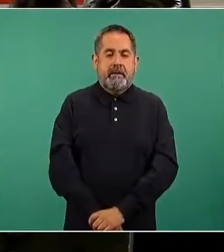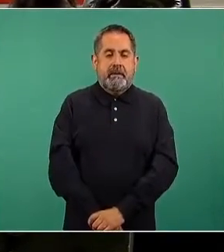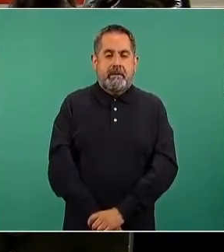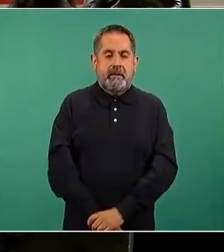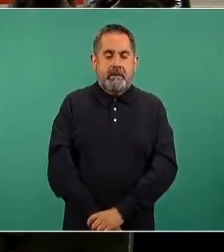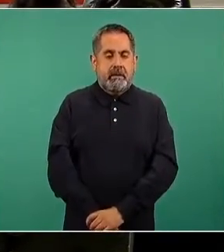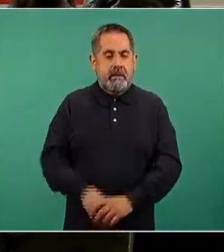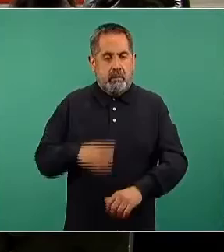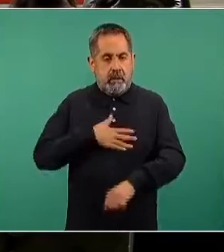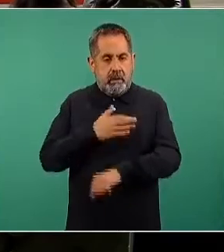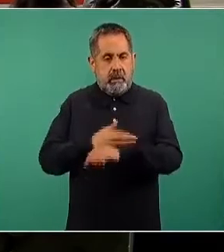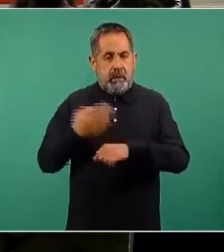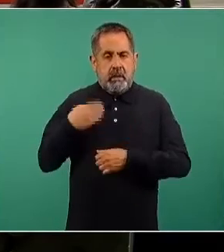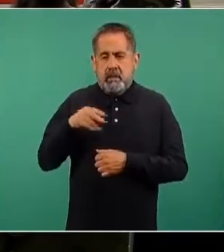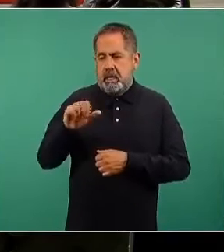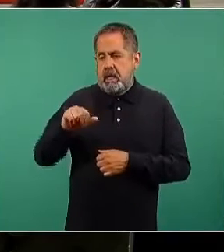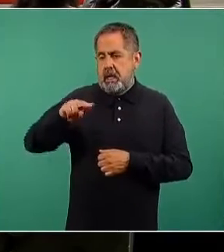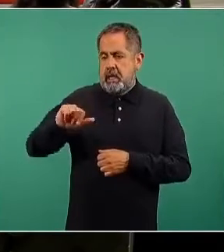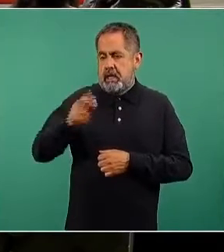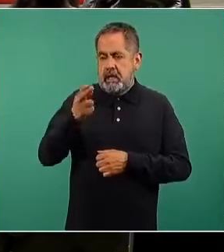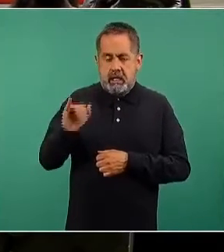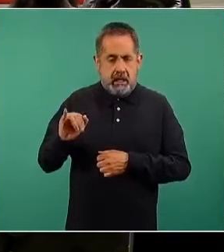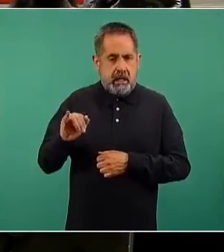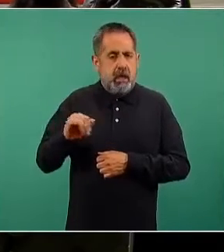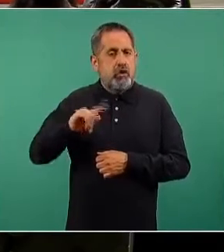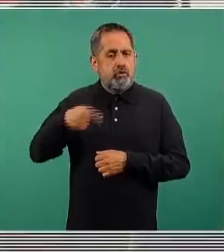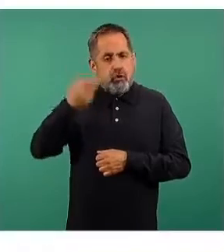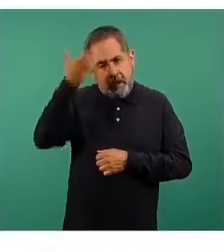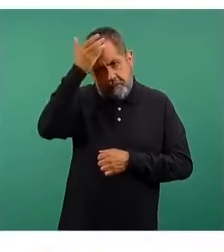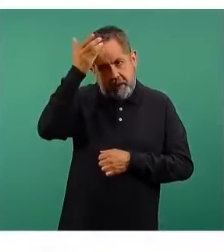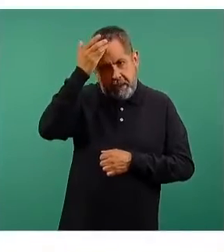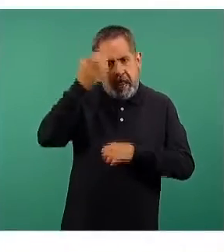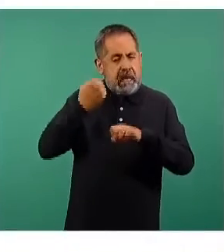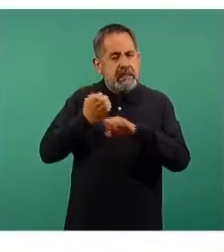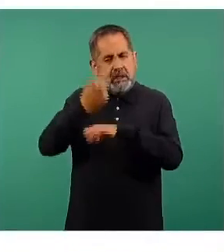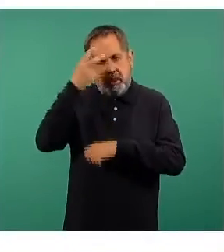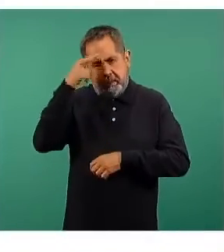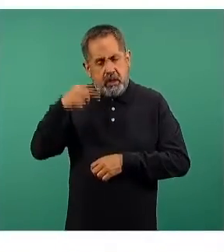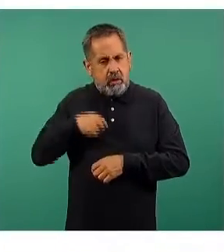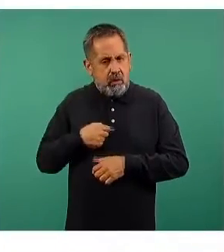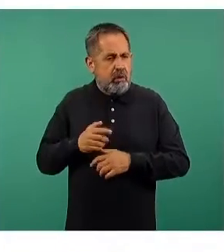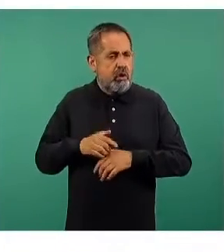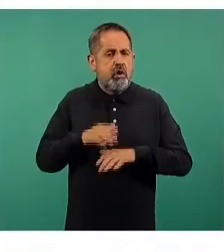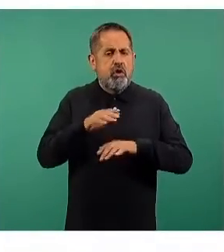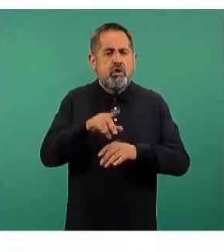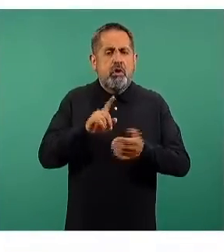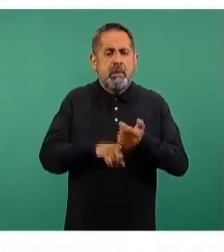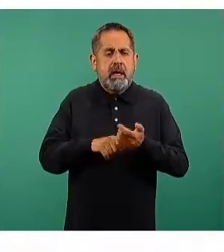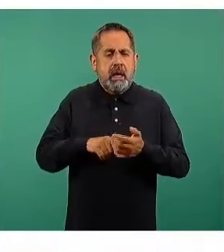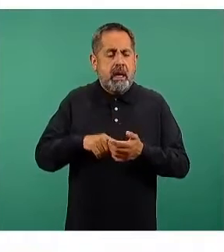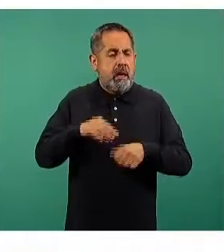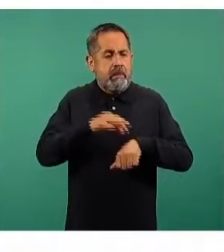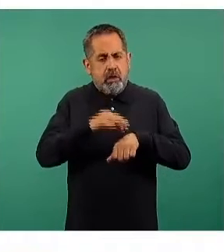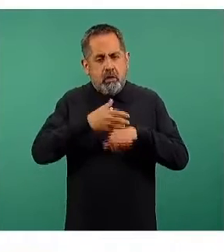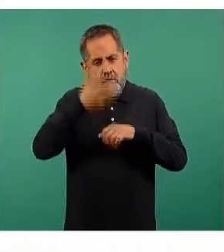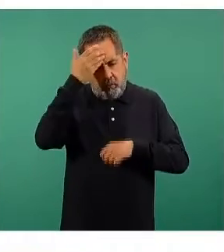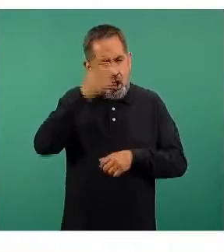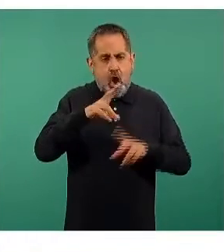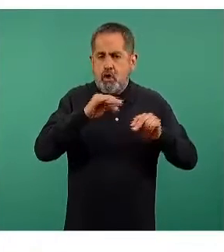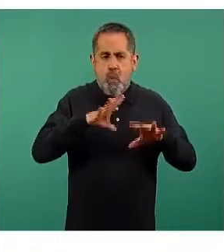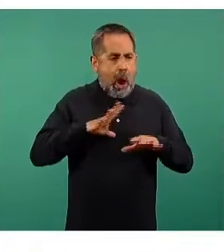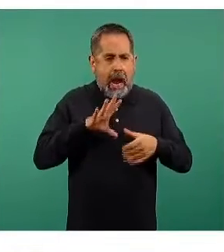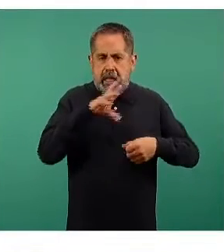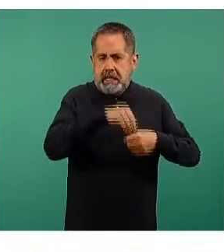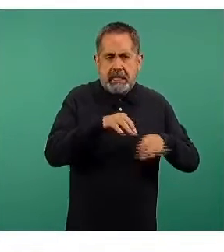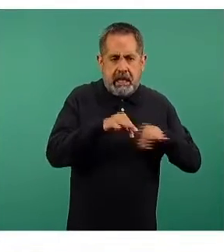Muy buenas tardes. Soy Anaí Casanova Márquez. Soy enfermera en el Estado de México. Respecto a los médicos y enfermeras que no elaboramos en área